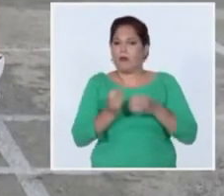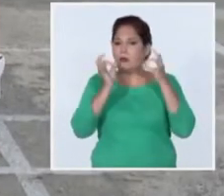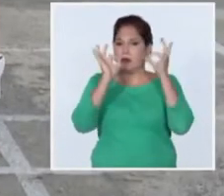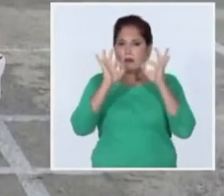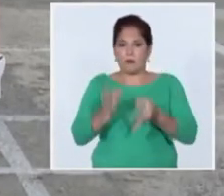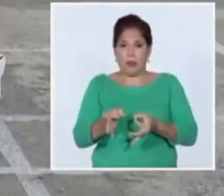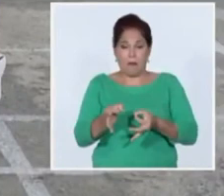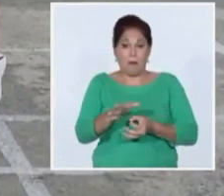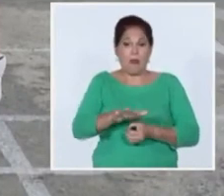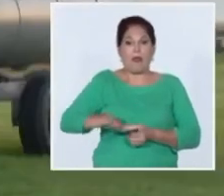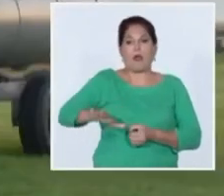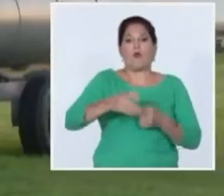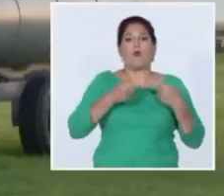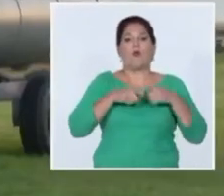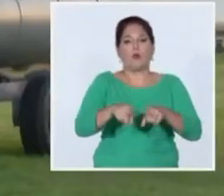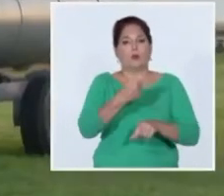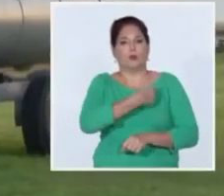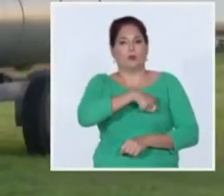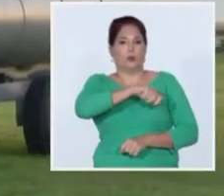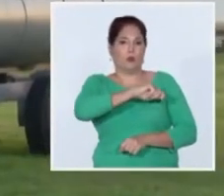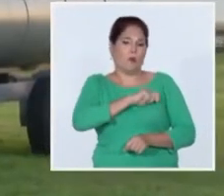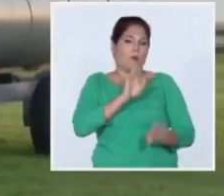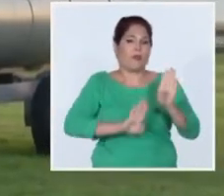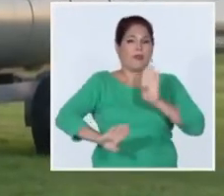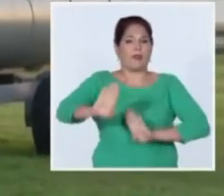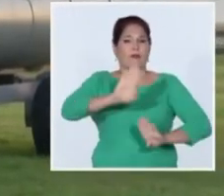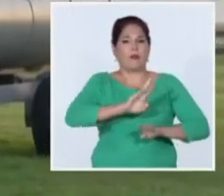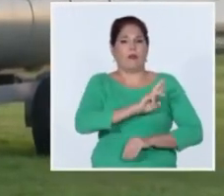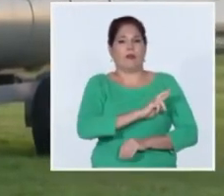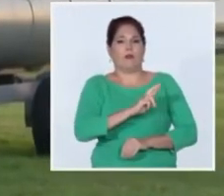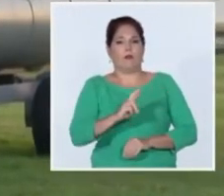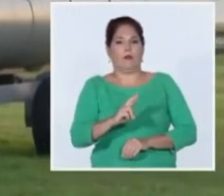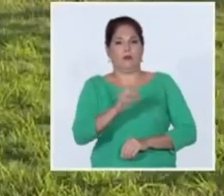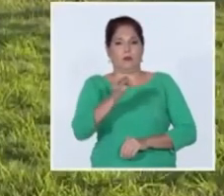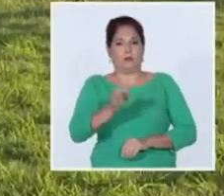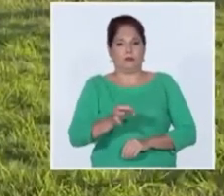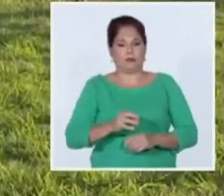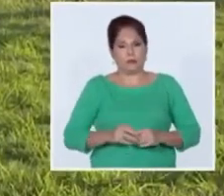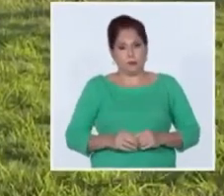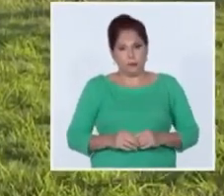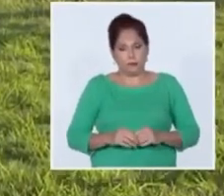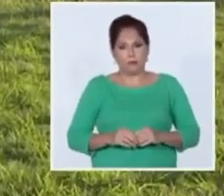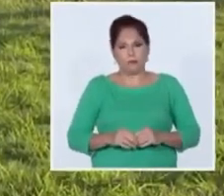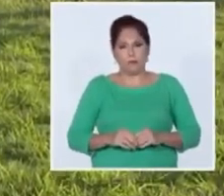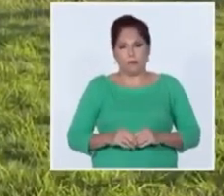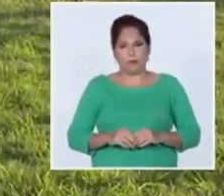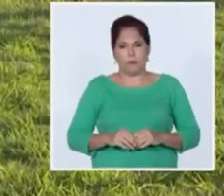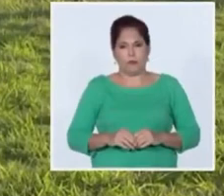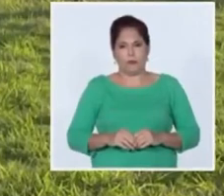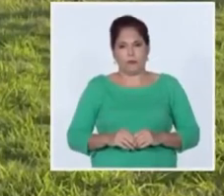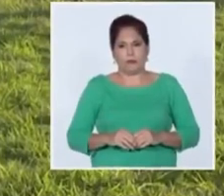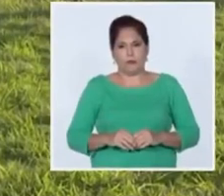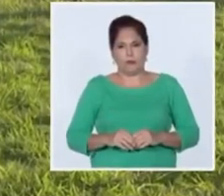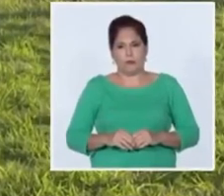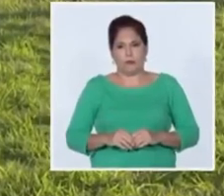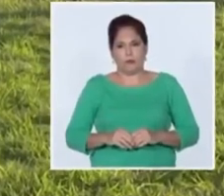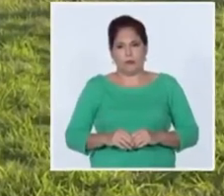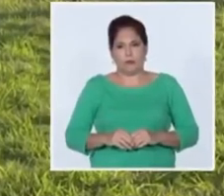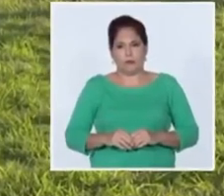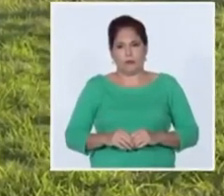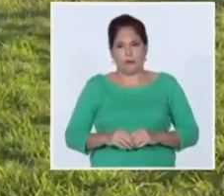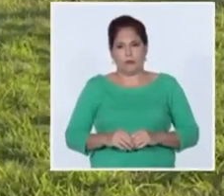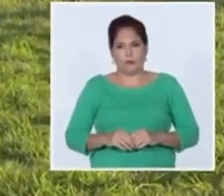mantenerse al lado del pueblo en la defensa de sus más arraigados derechos Lisette Márquez Canal